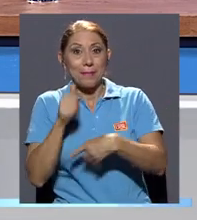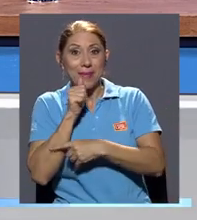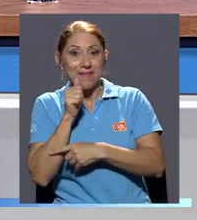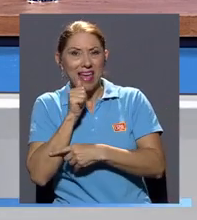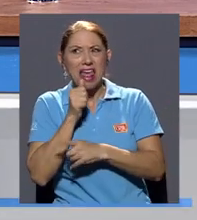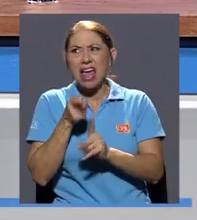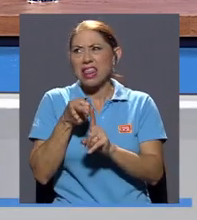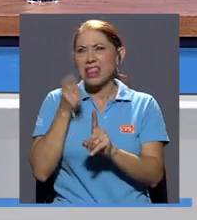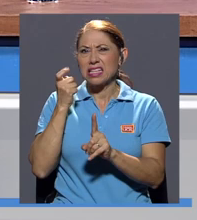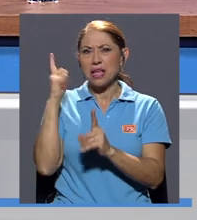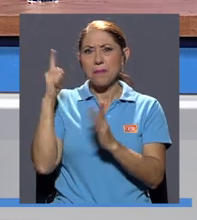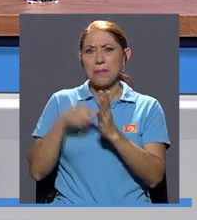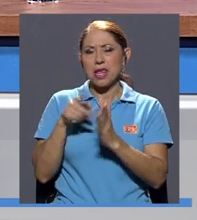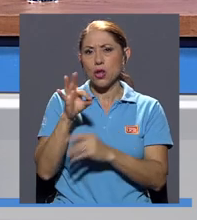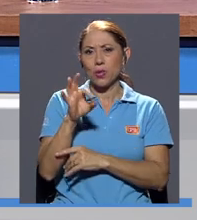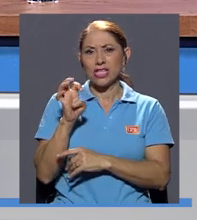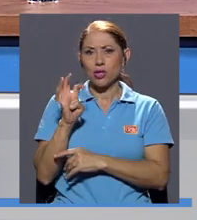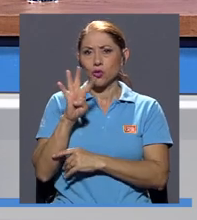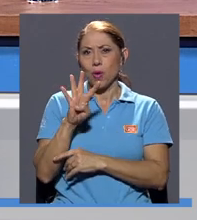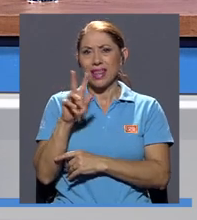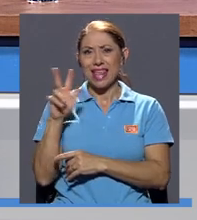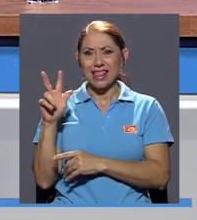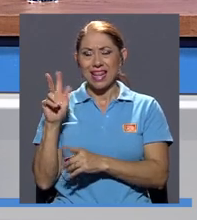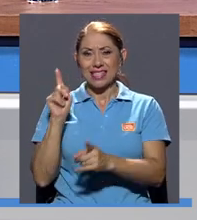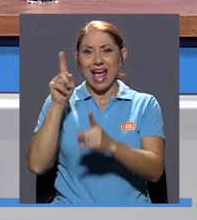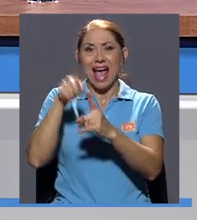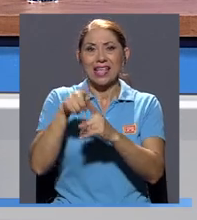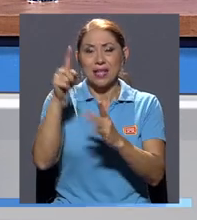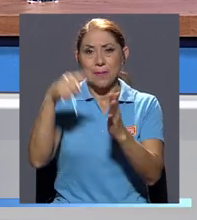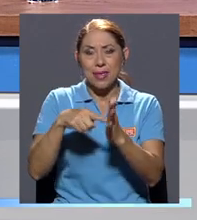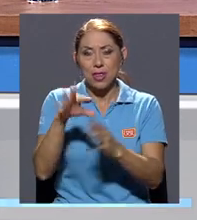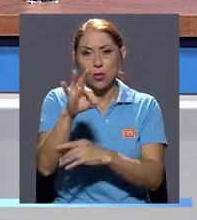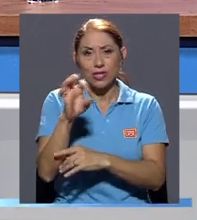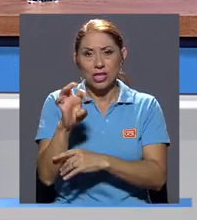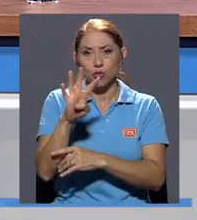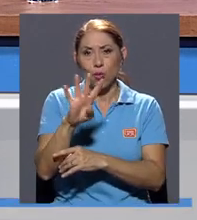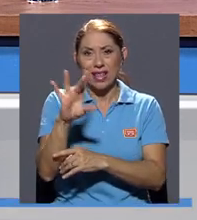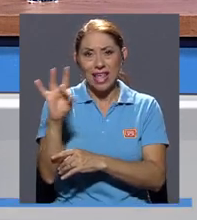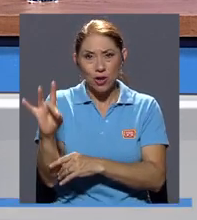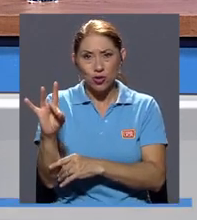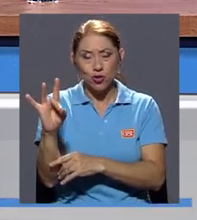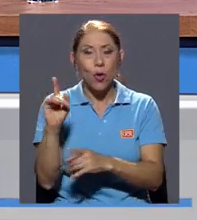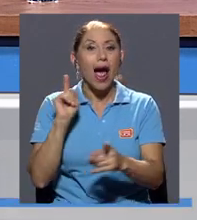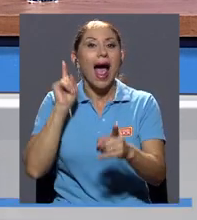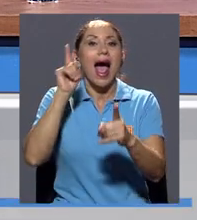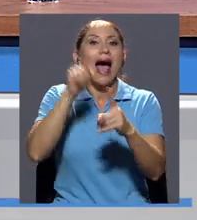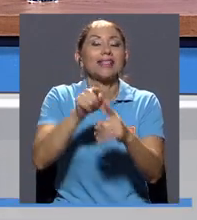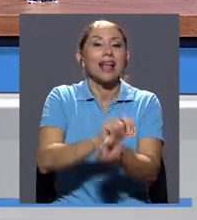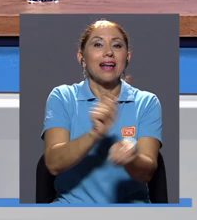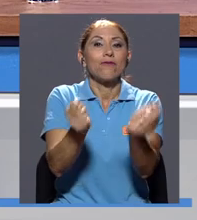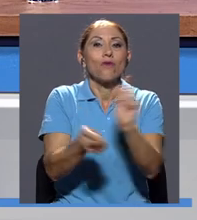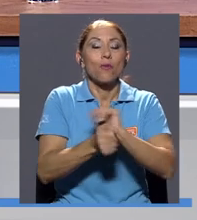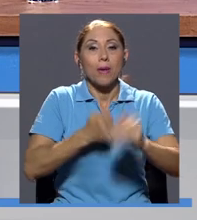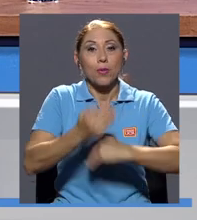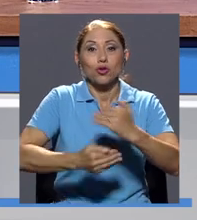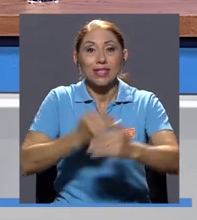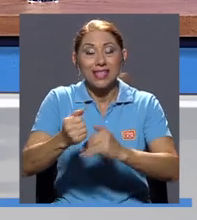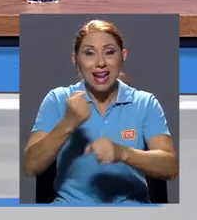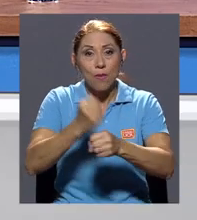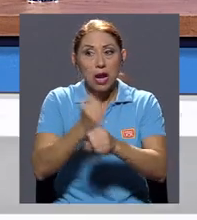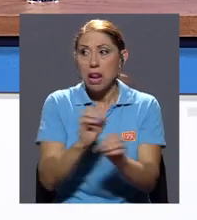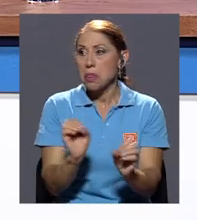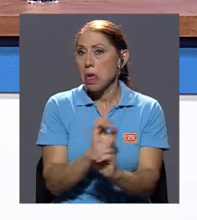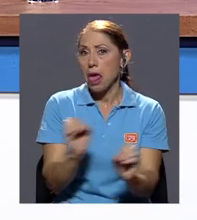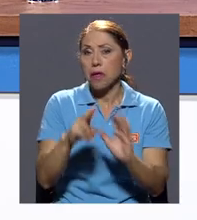se mantuvo en 1948 y se profundizó, hasta la reforma procesal laboral no tuvimos absolutamente ningún tipo de